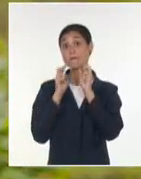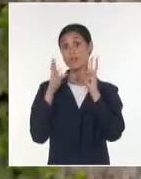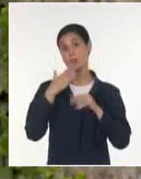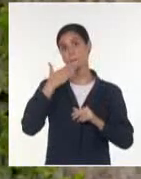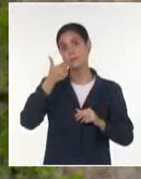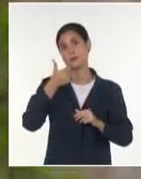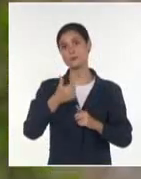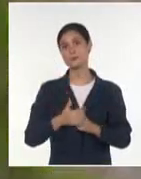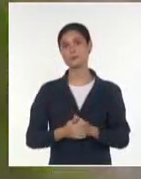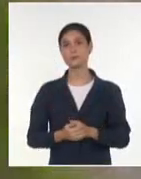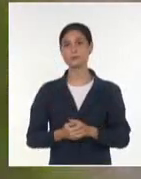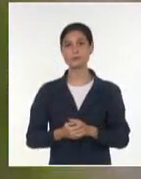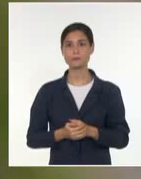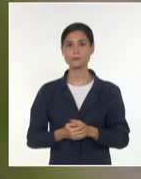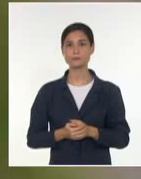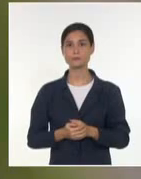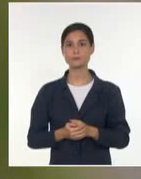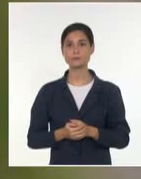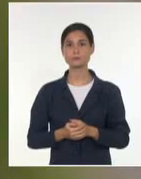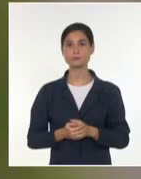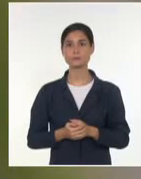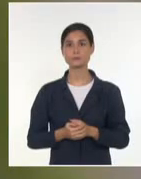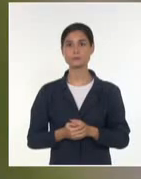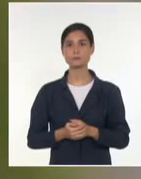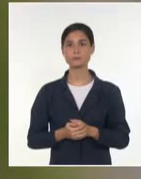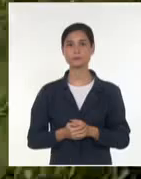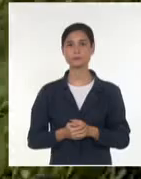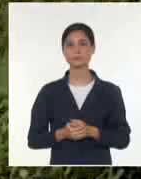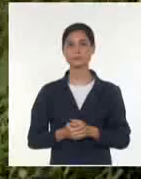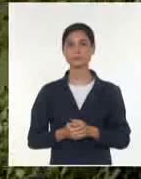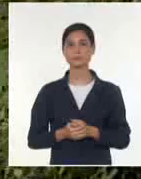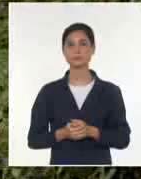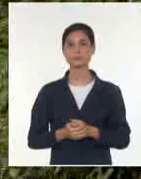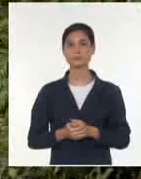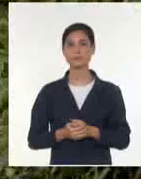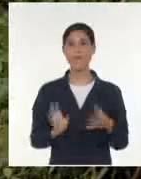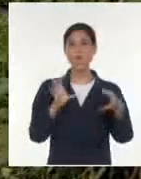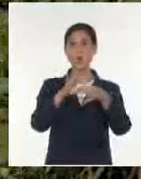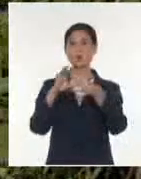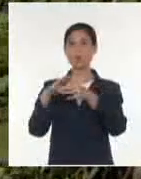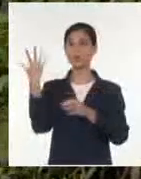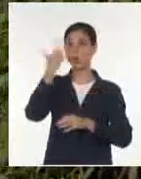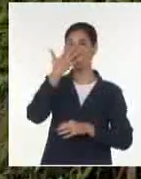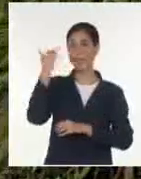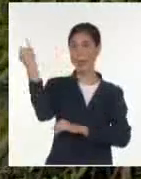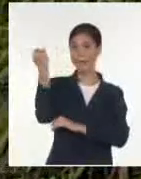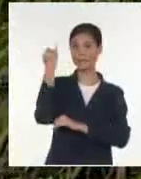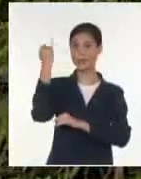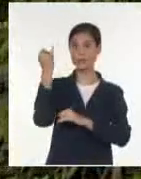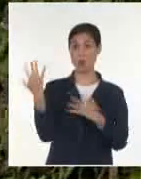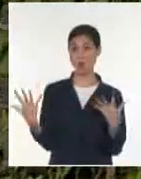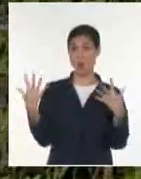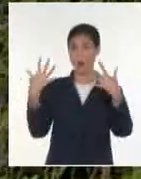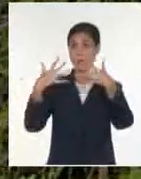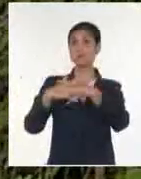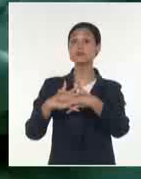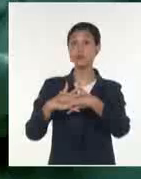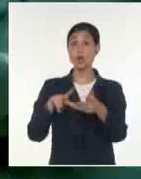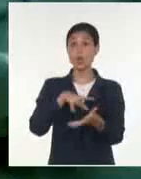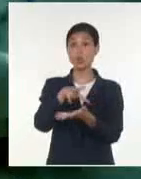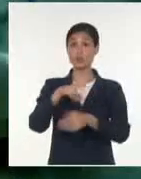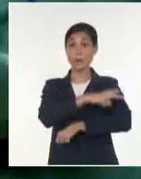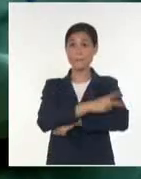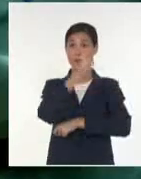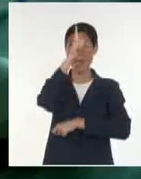cuanto a eso. La colaboración internacional liderada por organizaciones como Oro Verde y Agroacción Alemana combinada con la Agencia